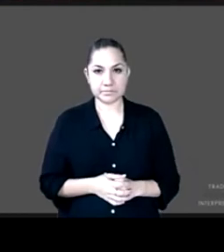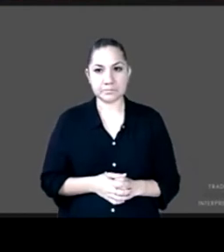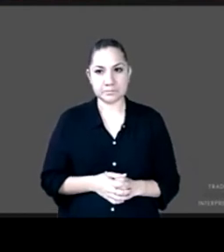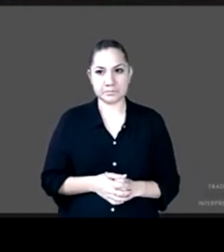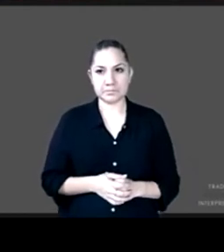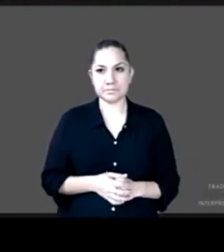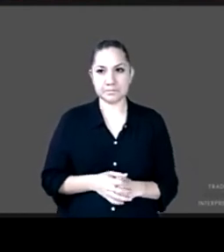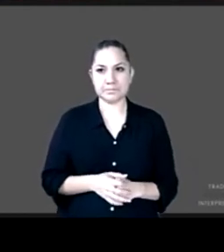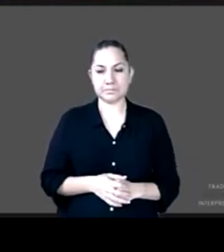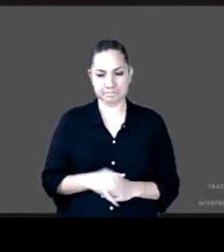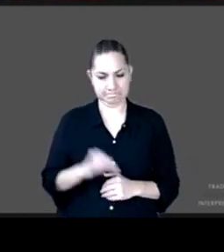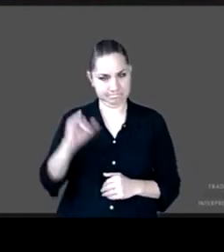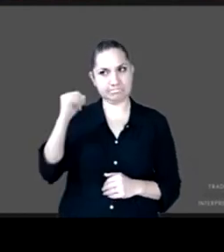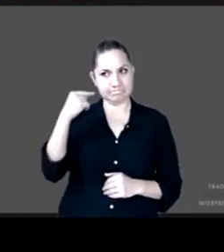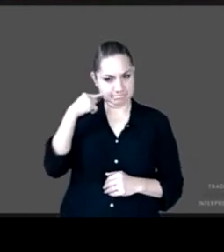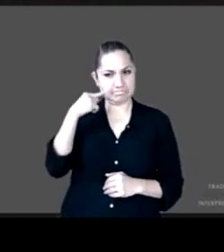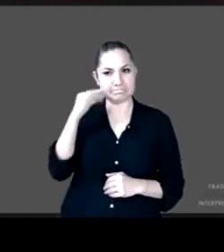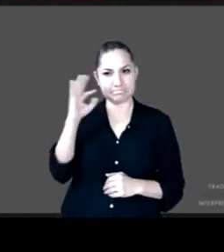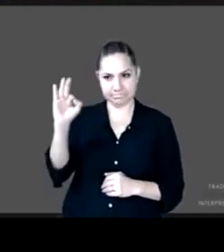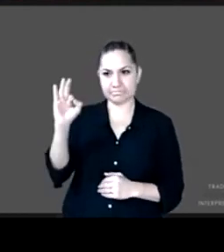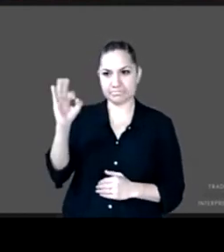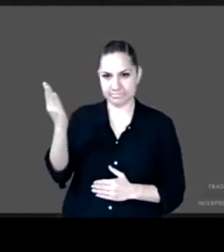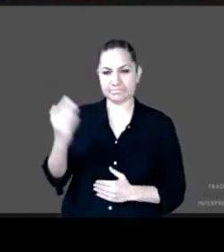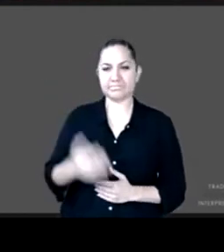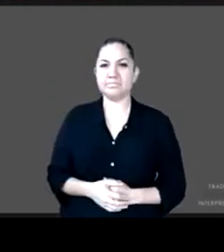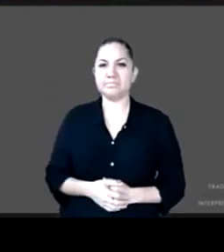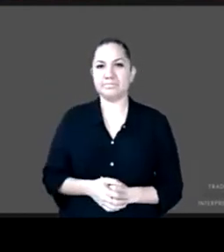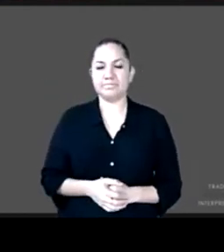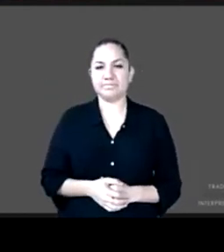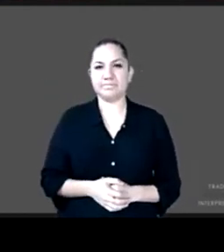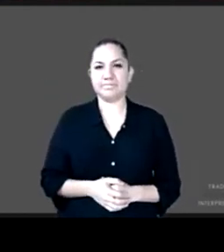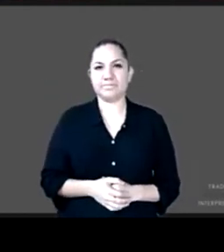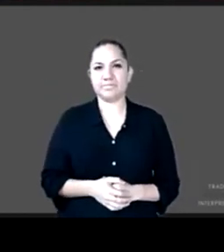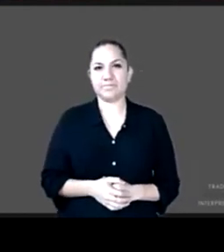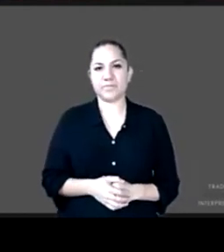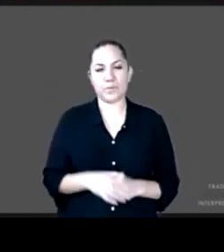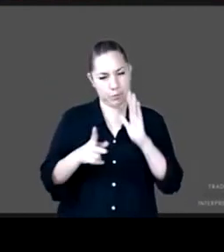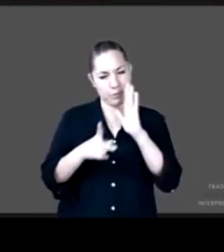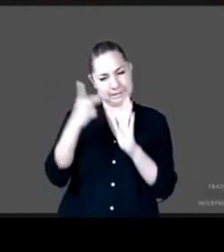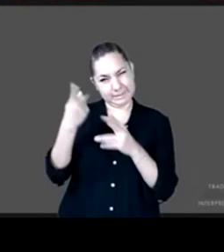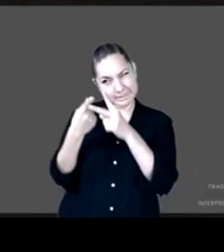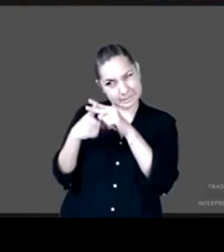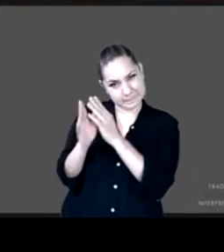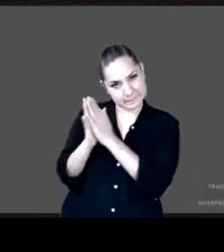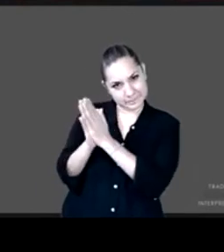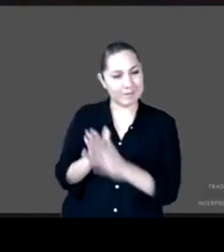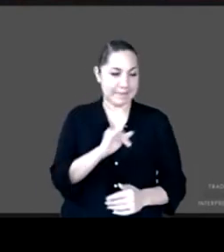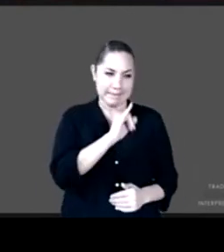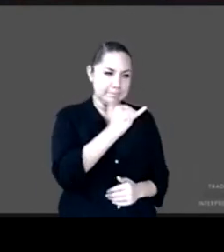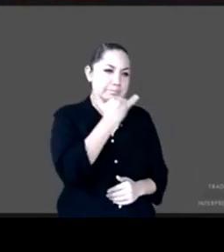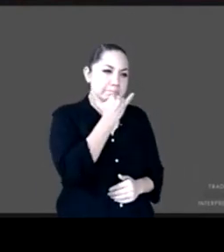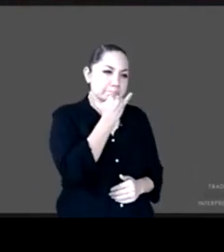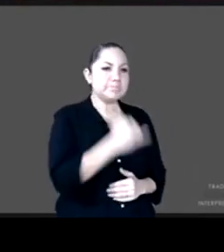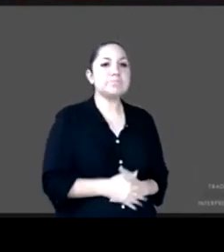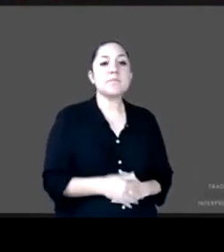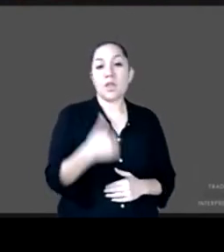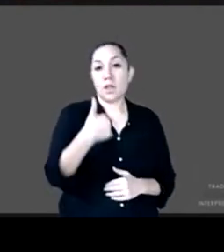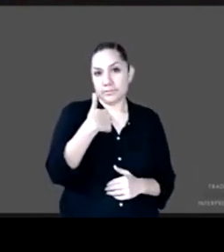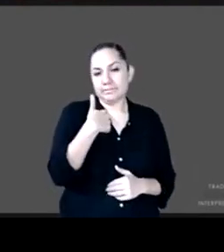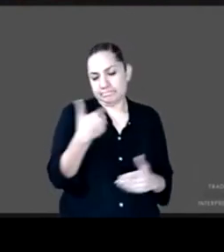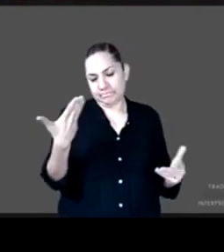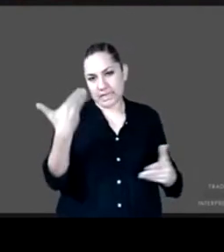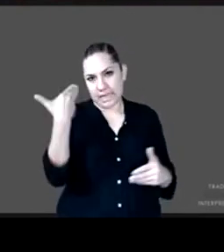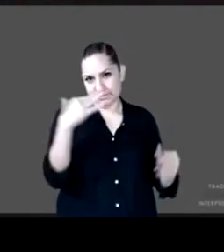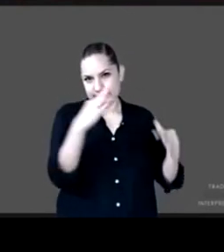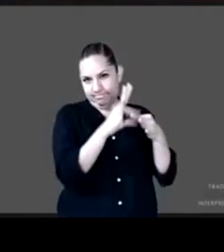Sí Silvia ahora sí si pudiera comenzar perdón sí nos decía que nosotros como una organización que